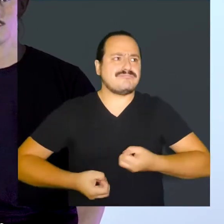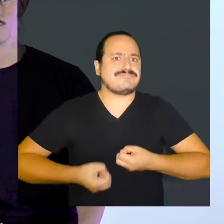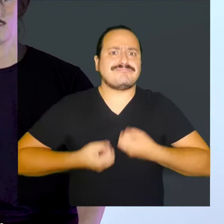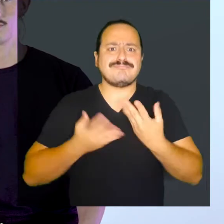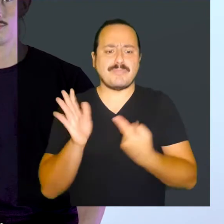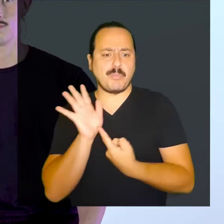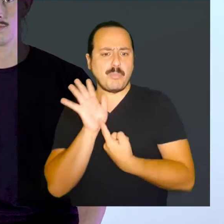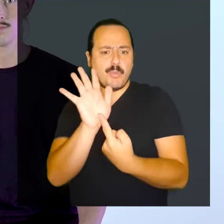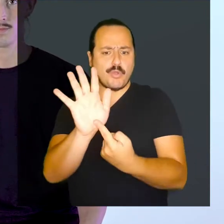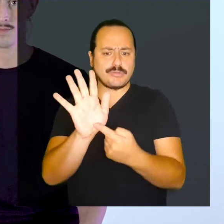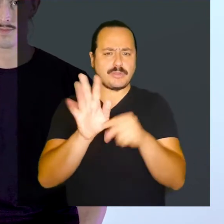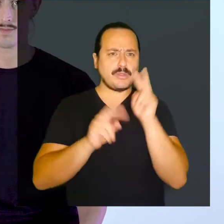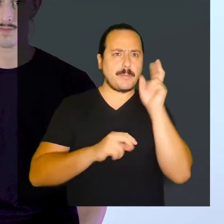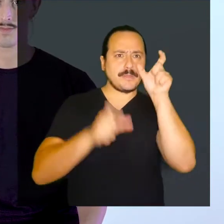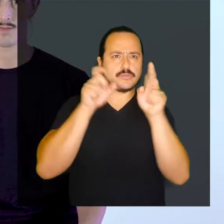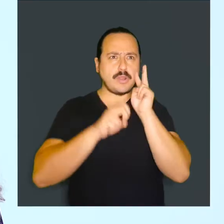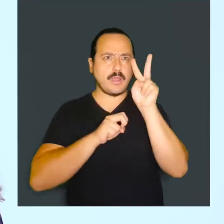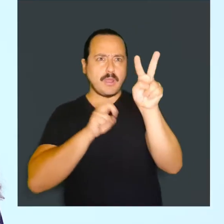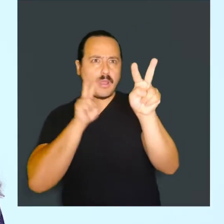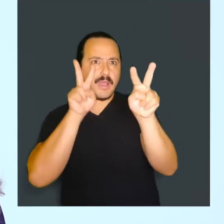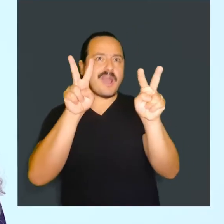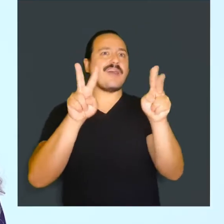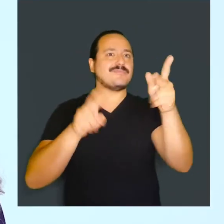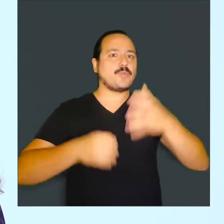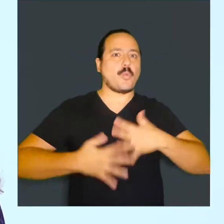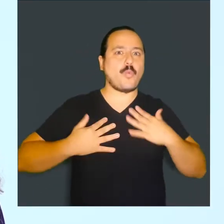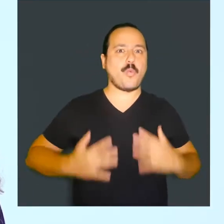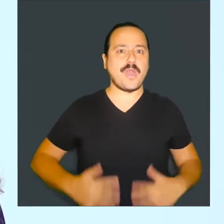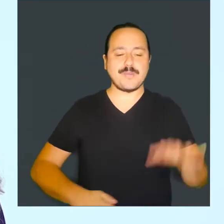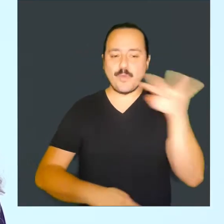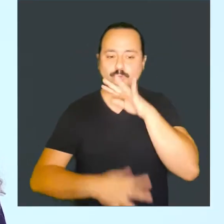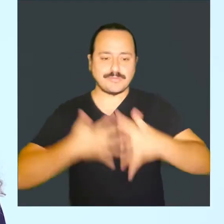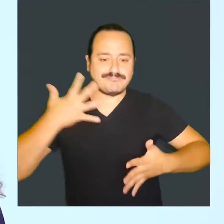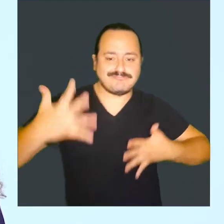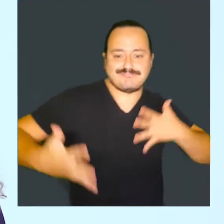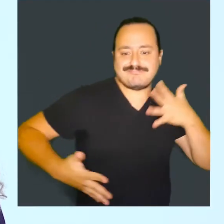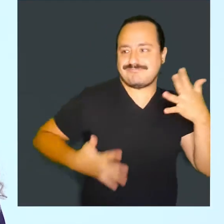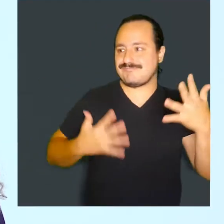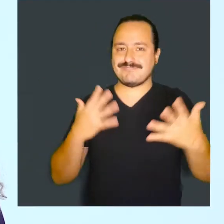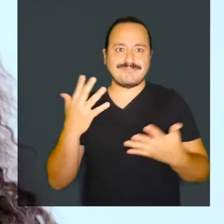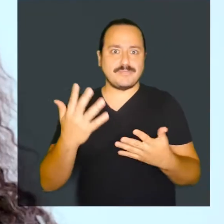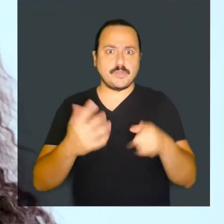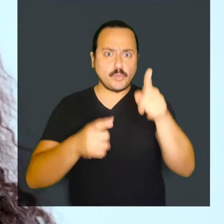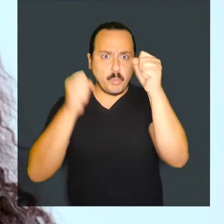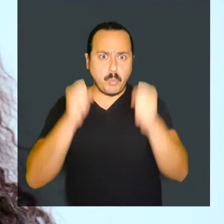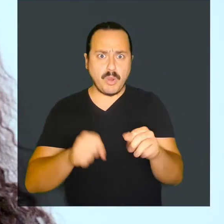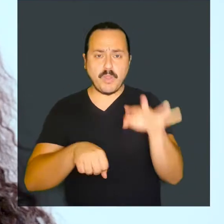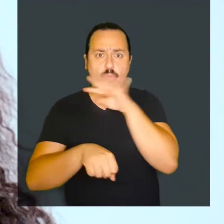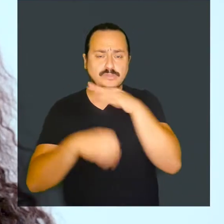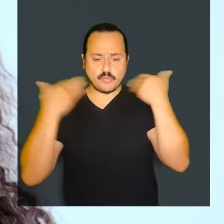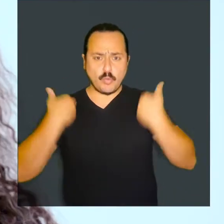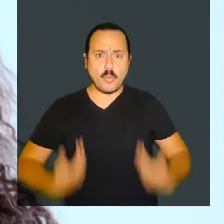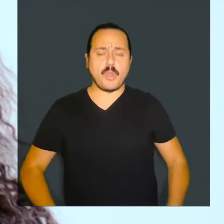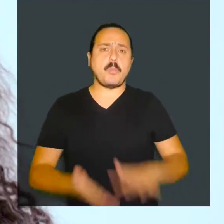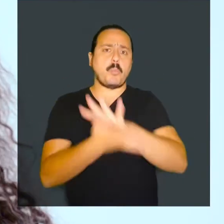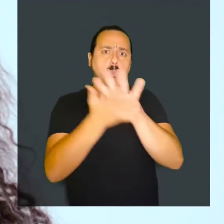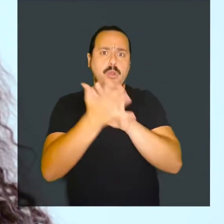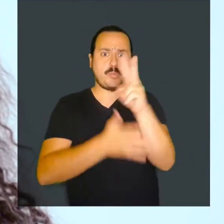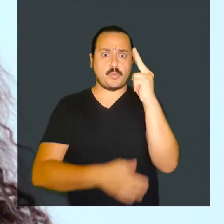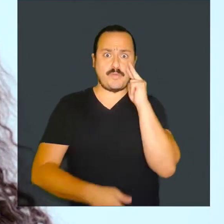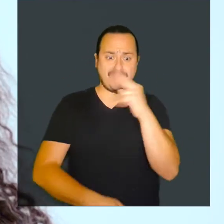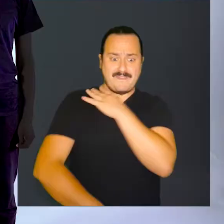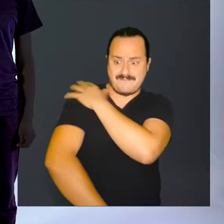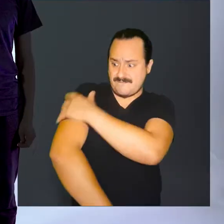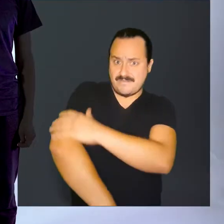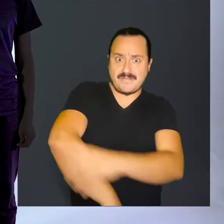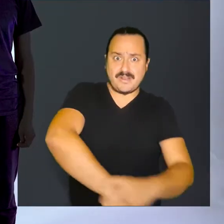emociones y estados, sin siquiera tener que hablar Tener conciencia de este en su totalidad nos permitirá tener mayor libertad al momento de enfrentarnos a